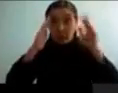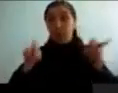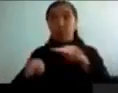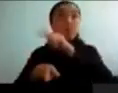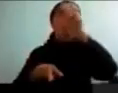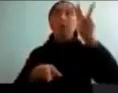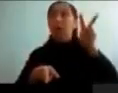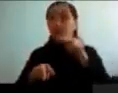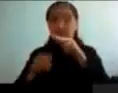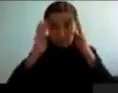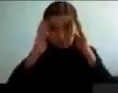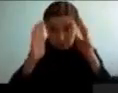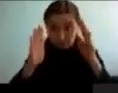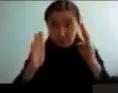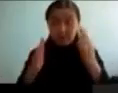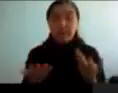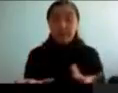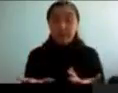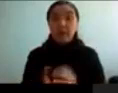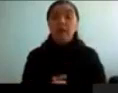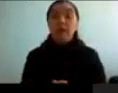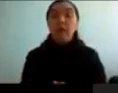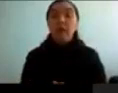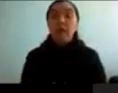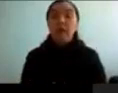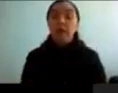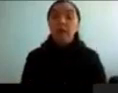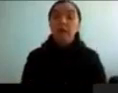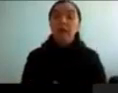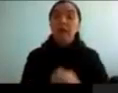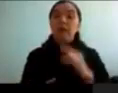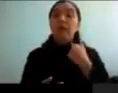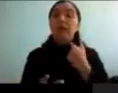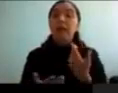bioquímico, a químico, lo que uno está haciendo es modular